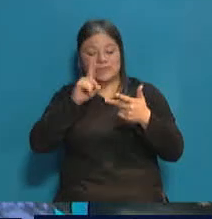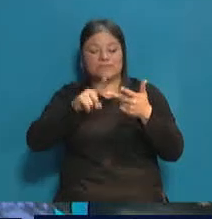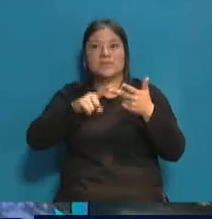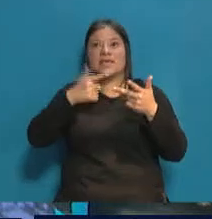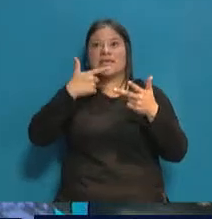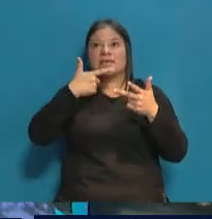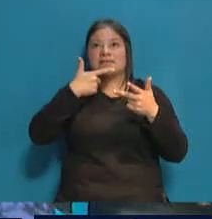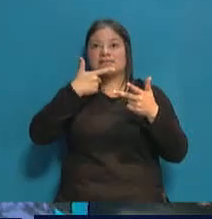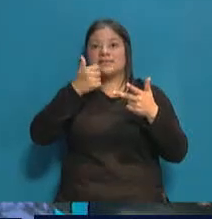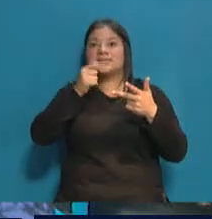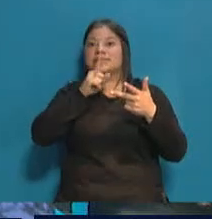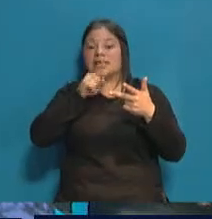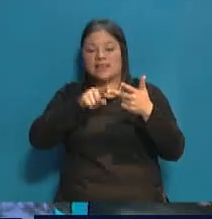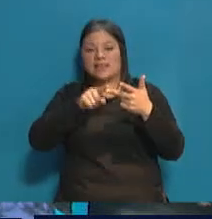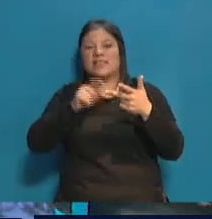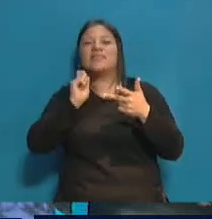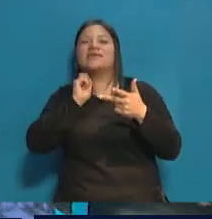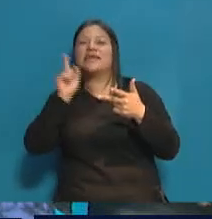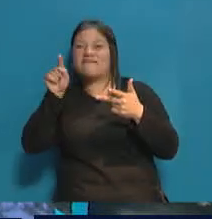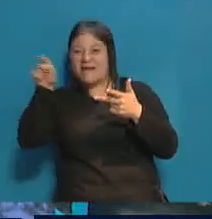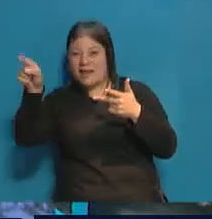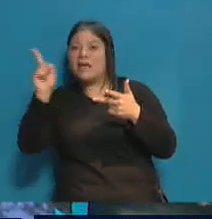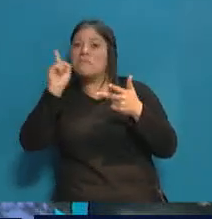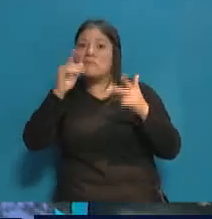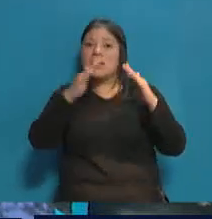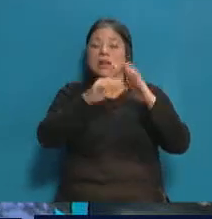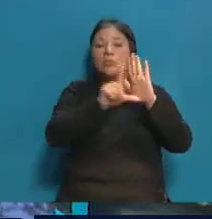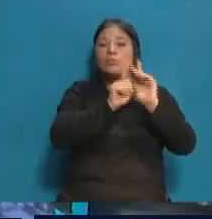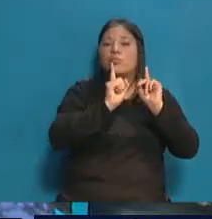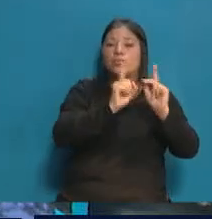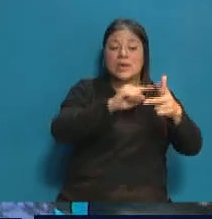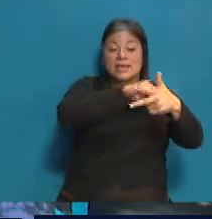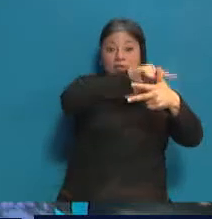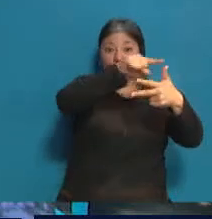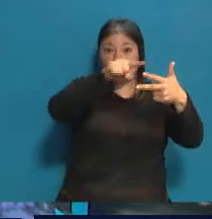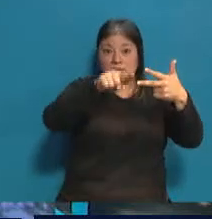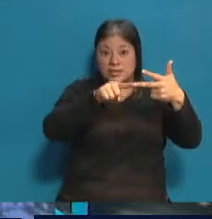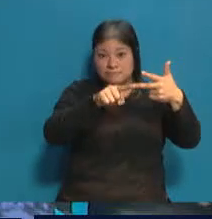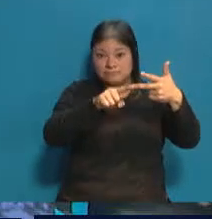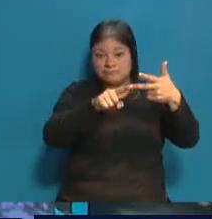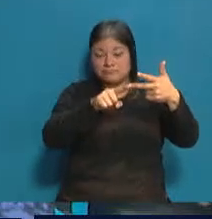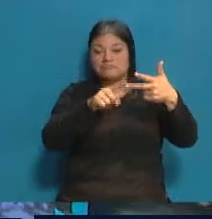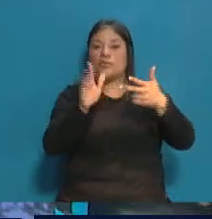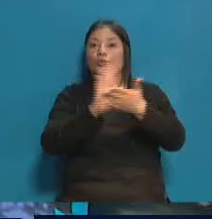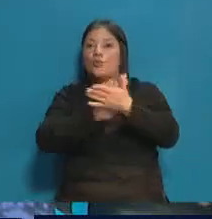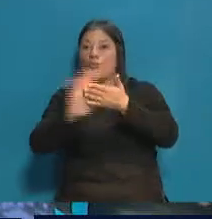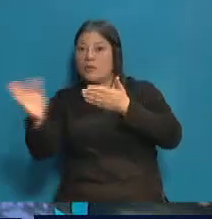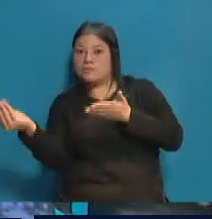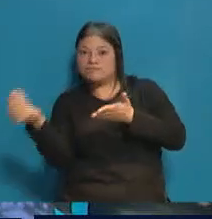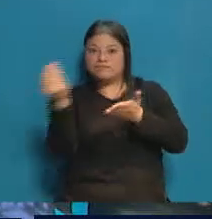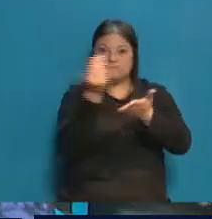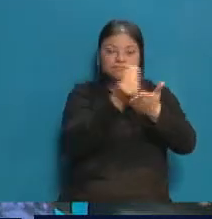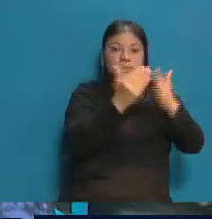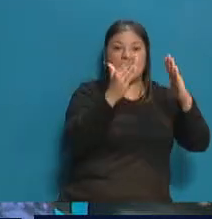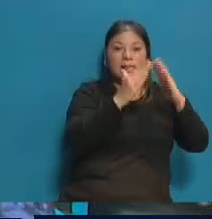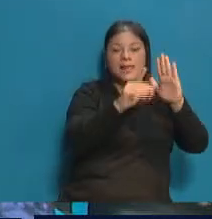Sate, el sanrafaelino que también se queda en la legislatura. Son los tres que van a estar ingresando a partir de, o